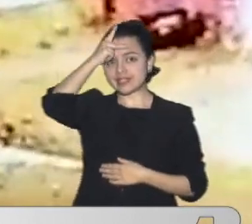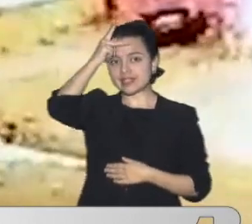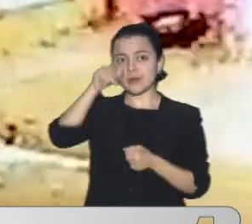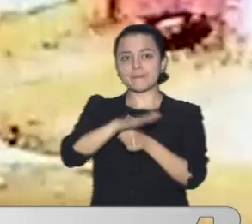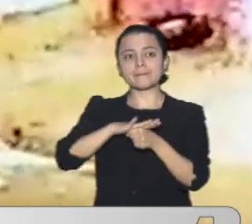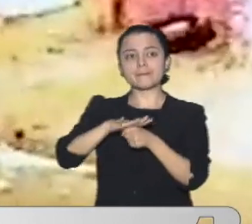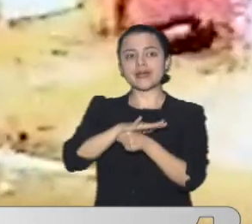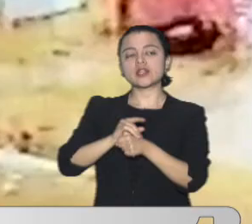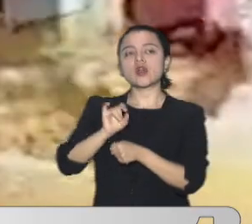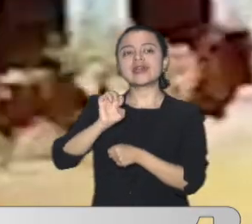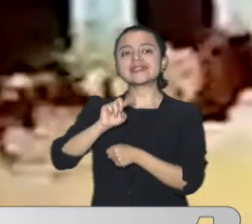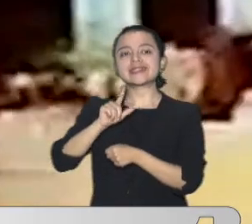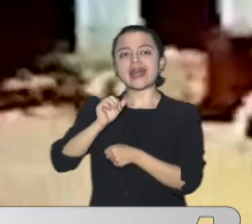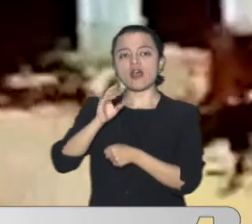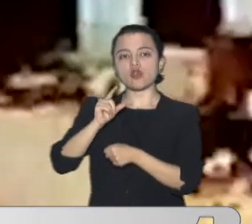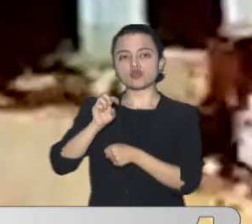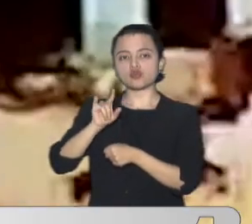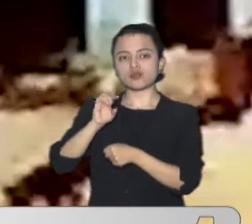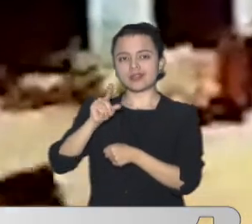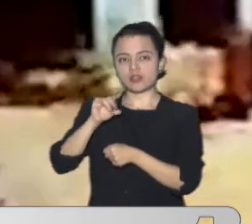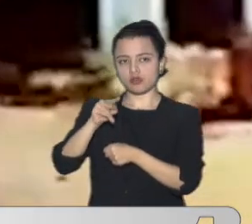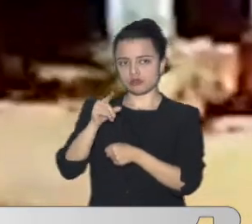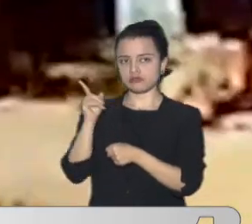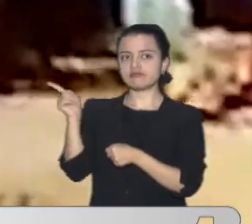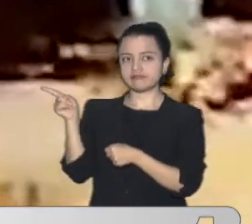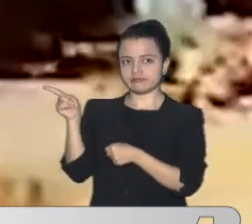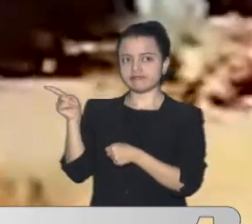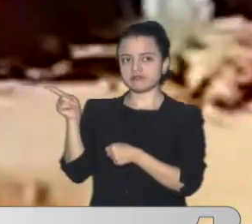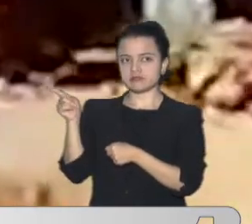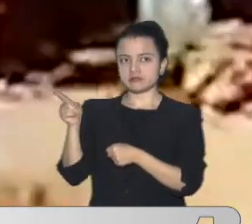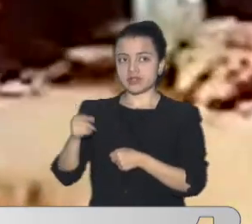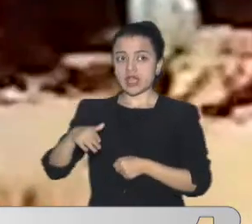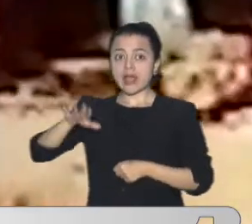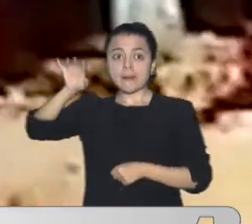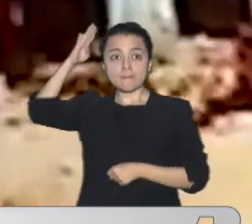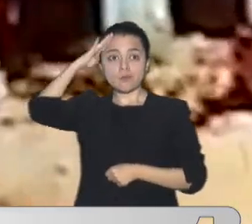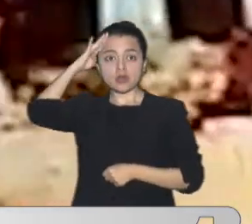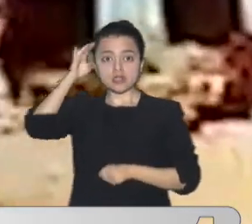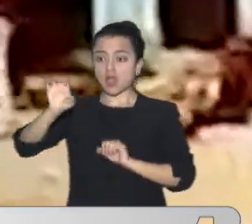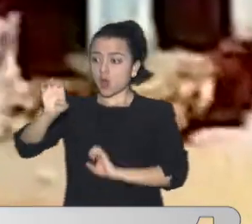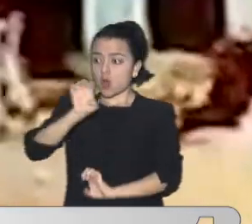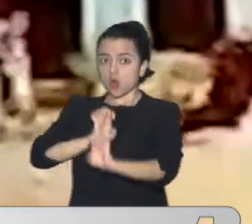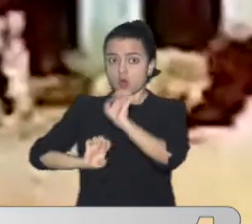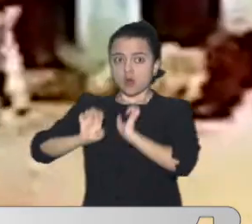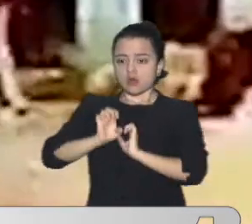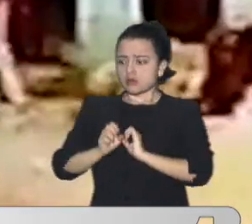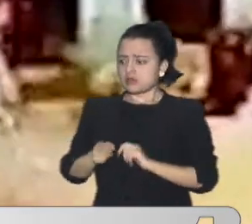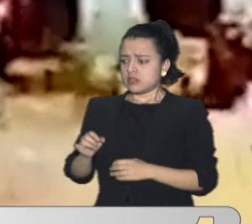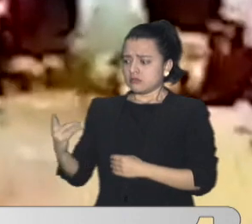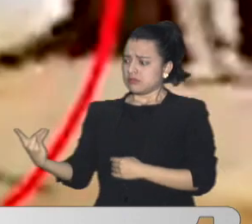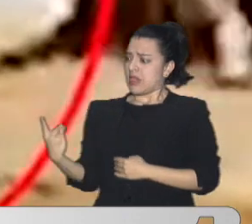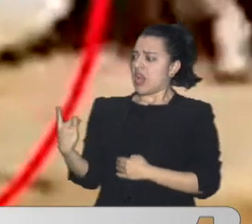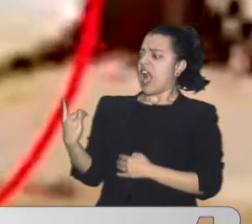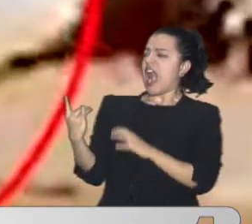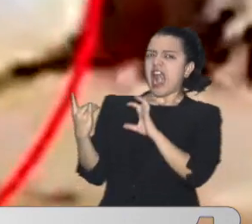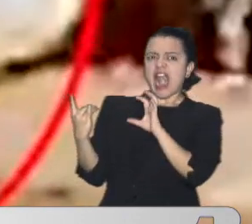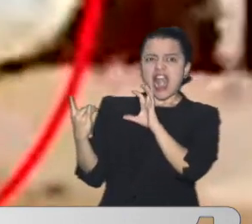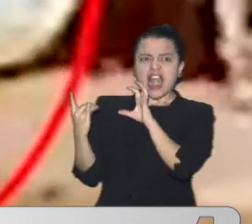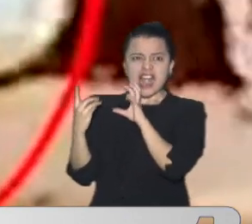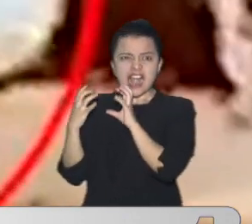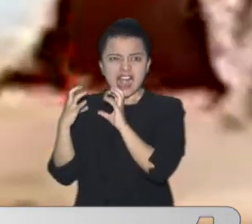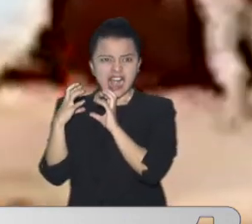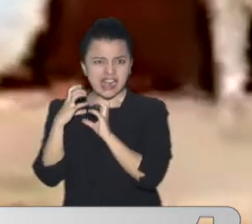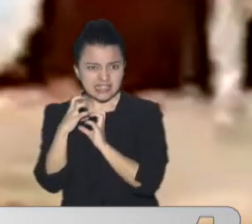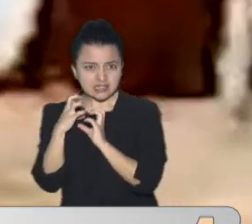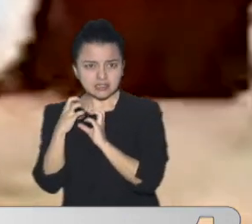En el barrio Estados Unidos Un perro Fue asesinado Por un uniformado De la policía Todo habría empezado Por la denuncia De un ciudadano Quejándose De un hombre